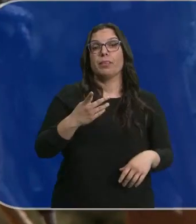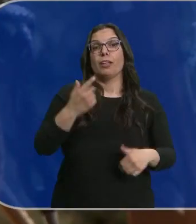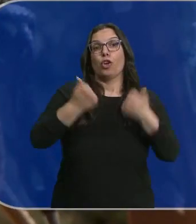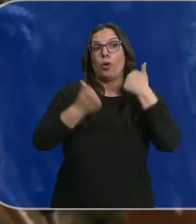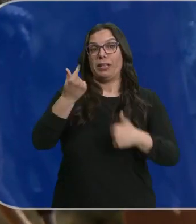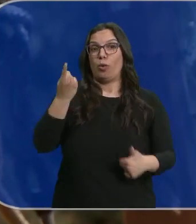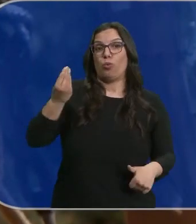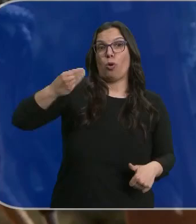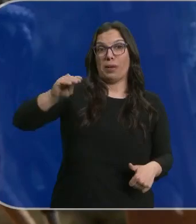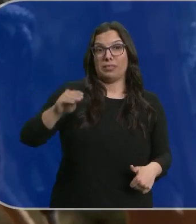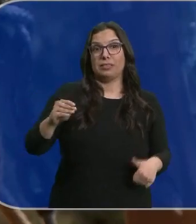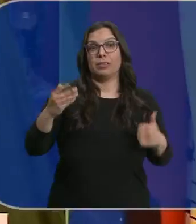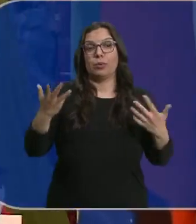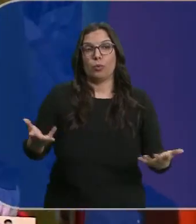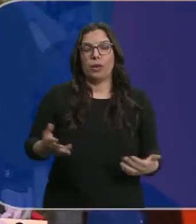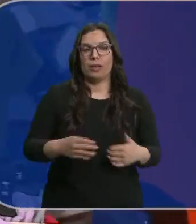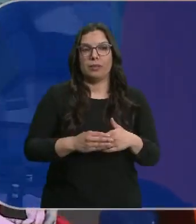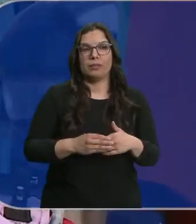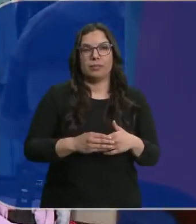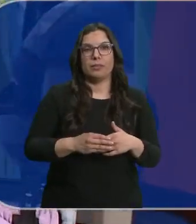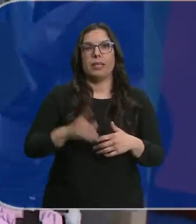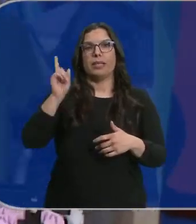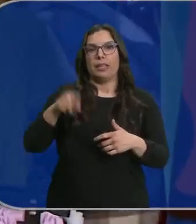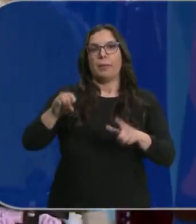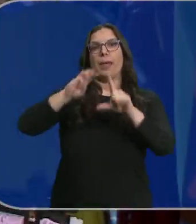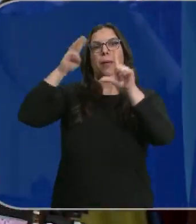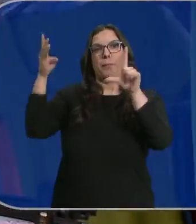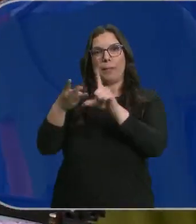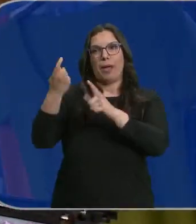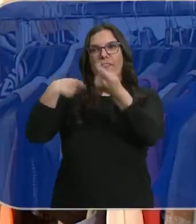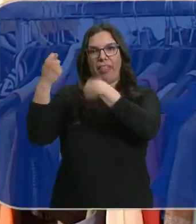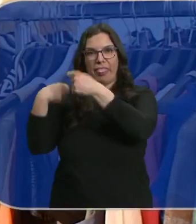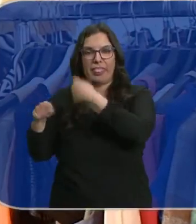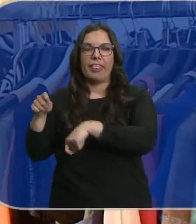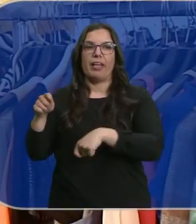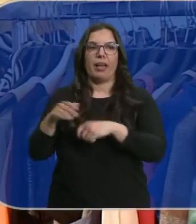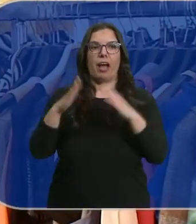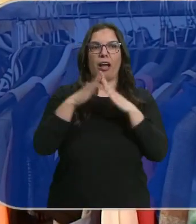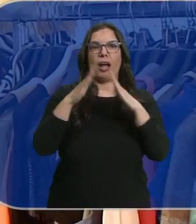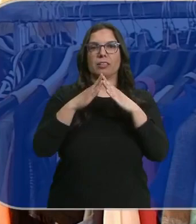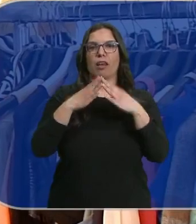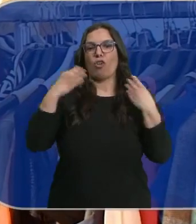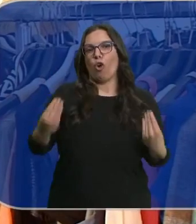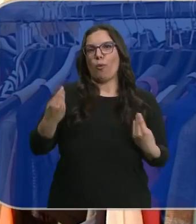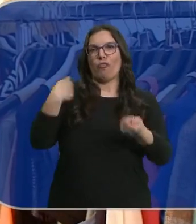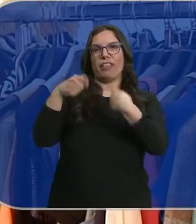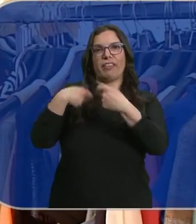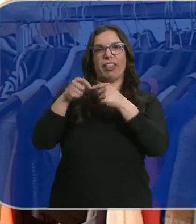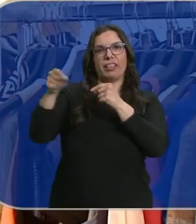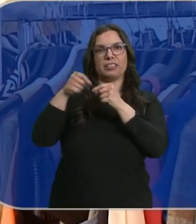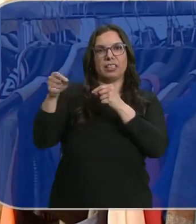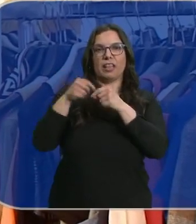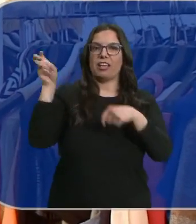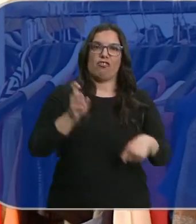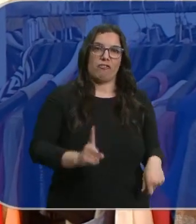nuevo rival, más duro que el vecino. Están ahí muy pilladas con el online y todas esas marcas. No salen de casa, haciendo compras online, ya